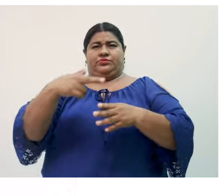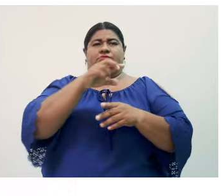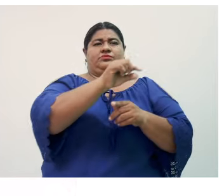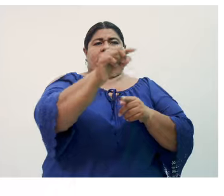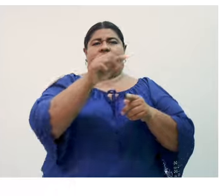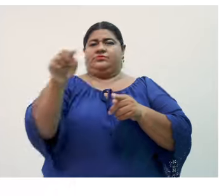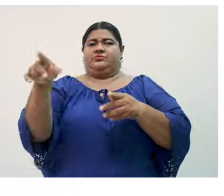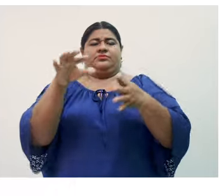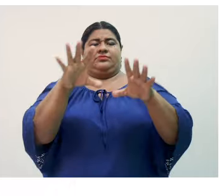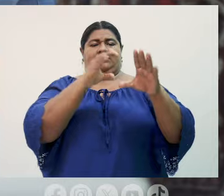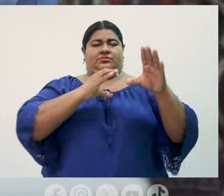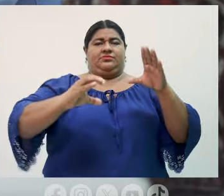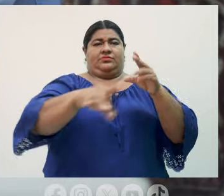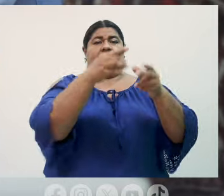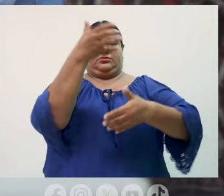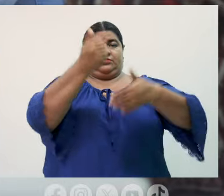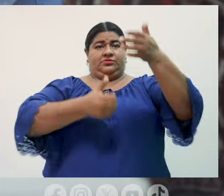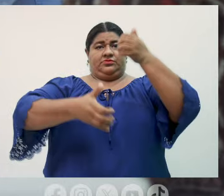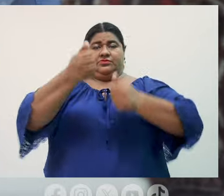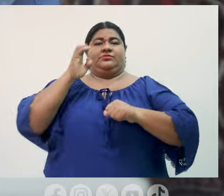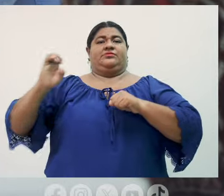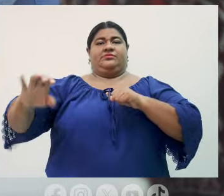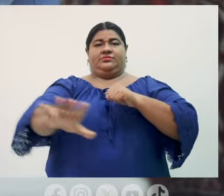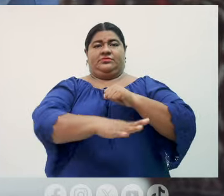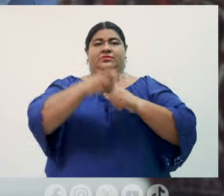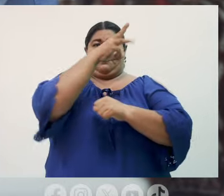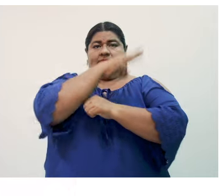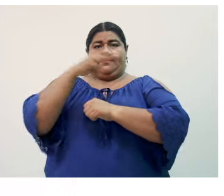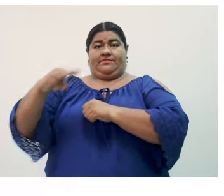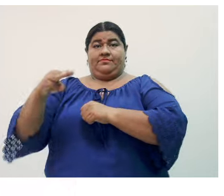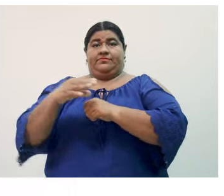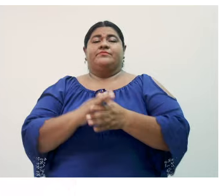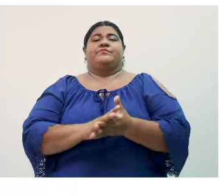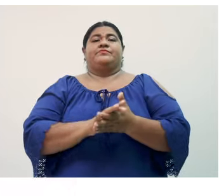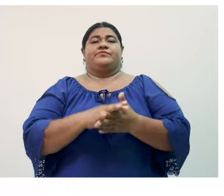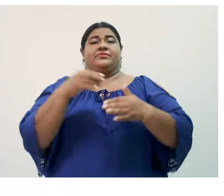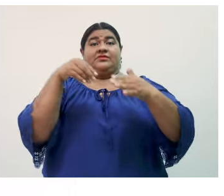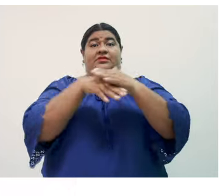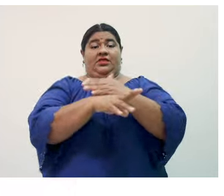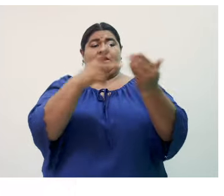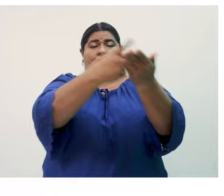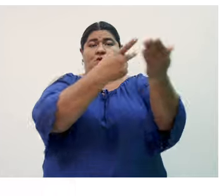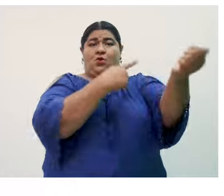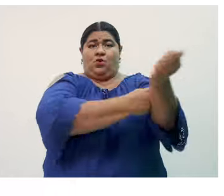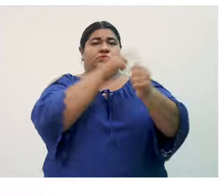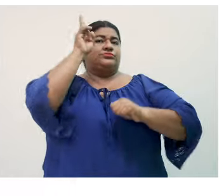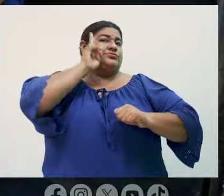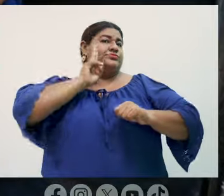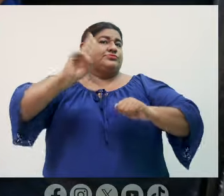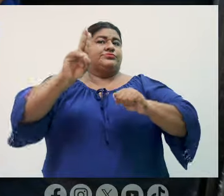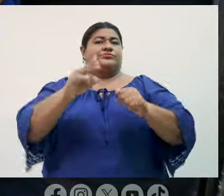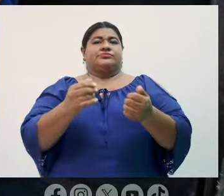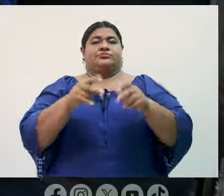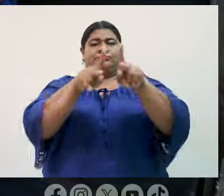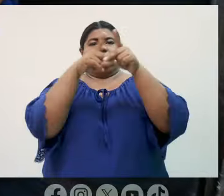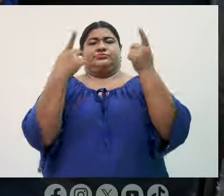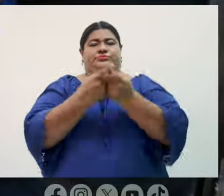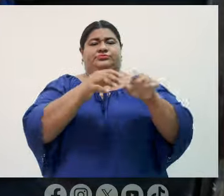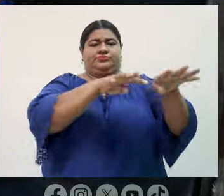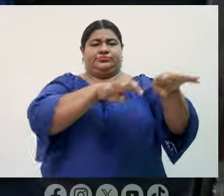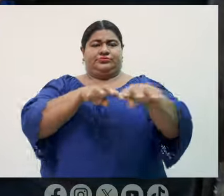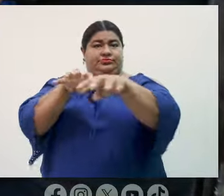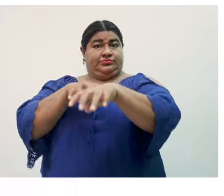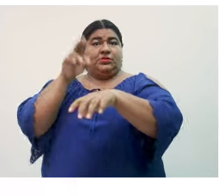regionales de Carazo, Chontales, Estelí y Matagalpa. Y en el programa emblemático Universidad en el Campo